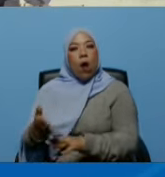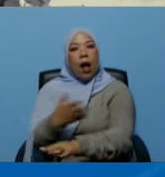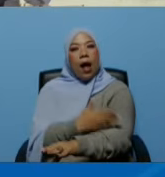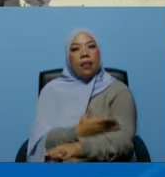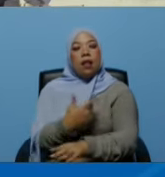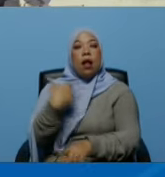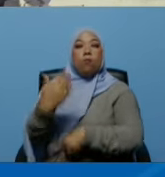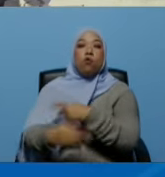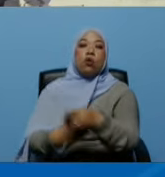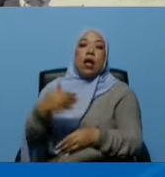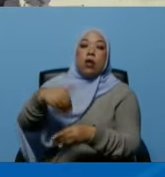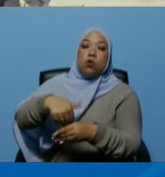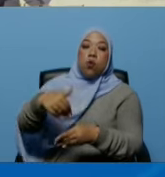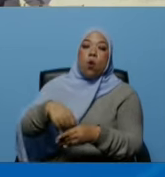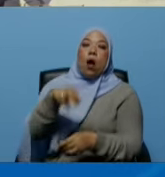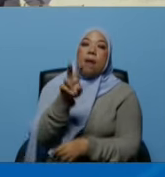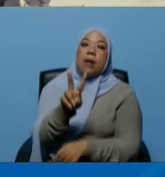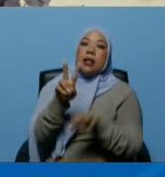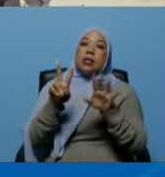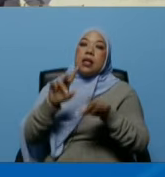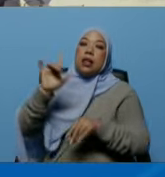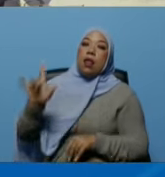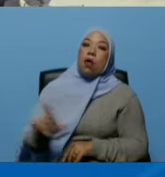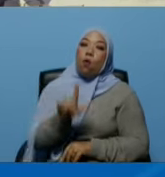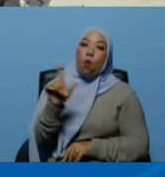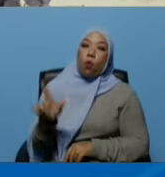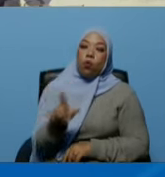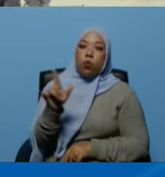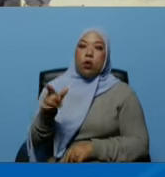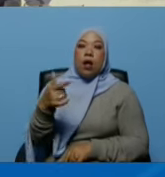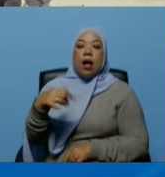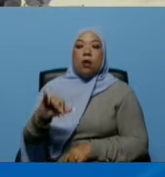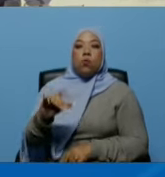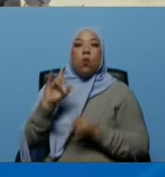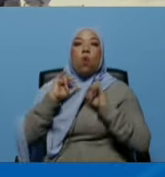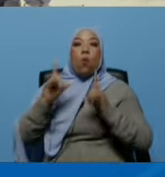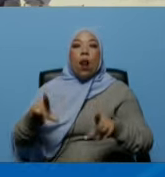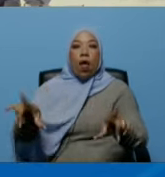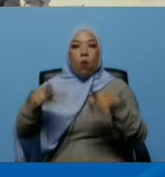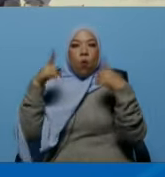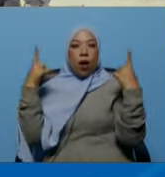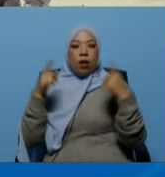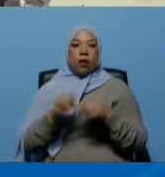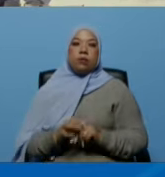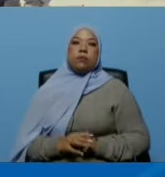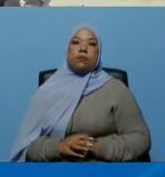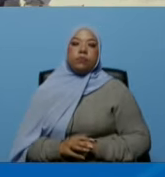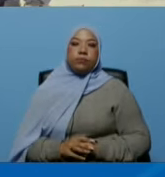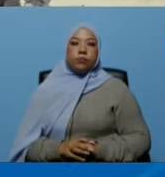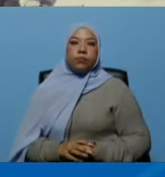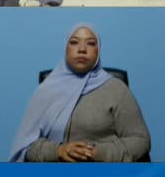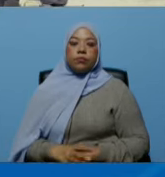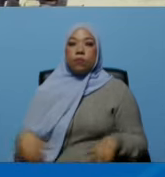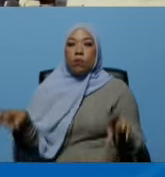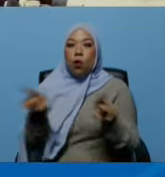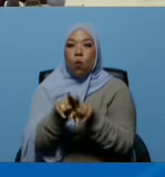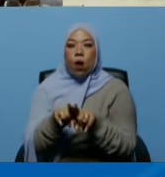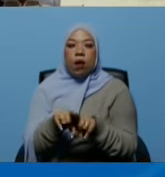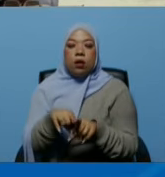de las elecciones el sábado 27 de julio en Ciudad Caribe en Ciudad igualito a ese